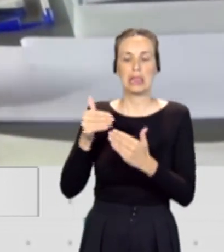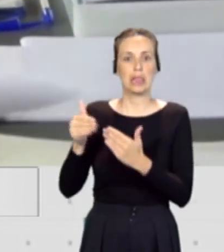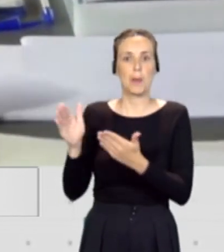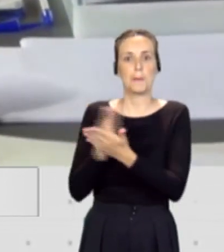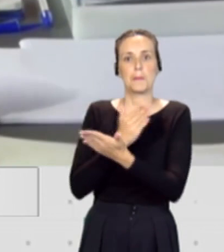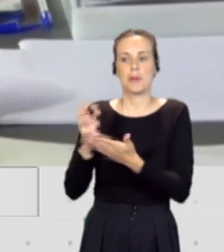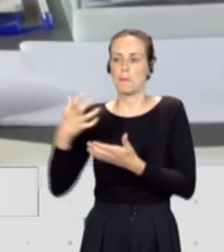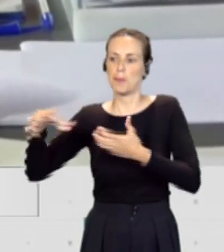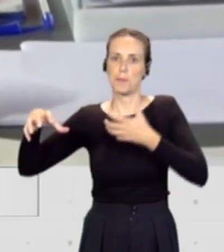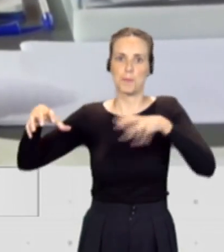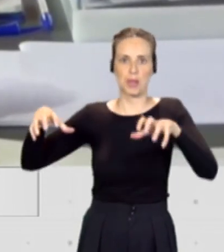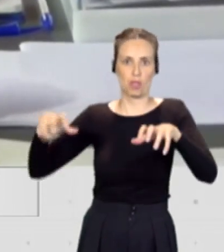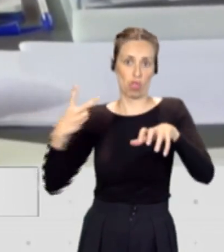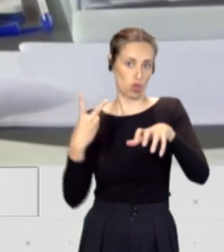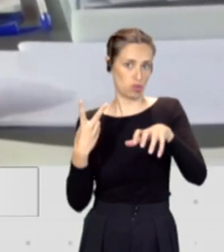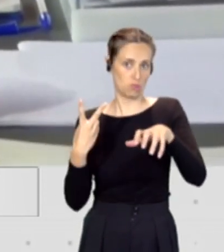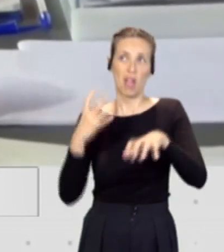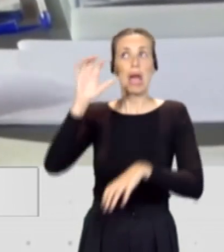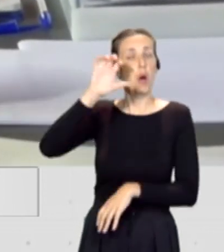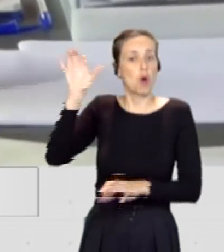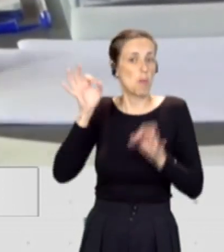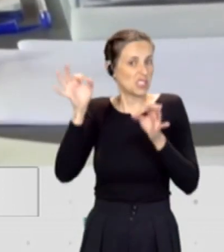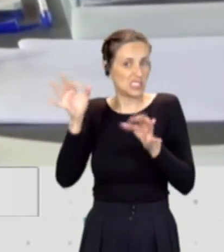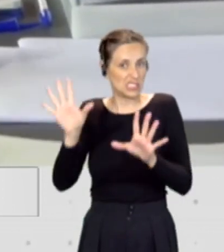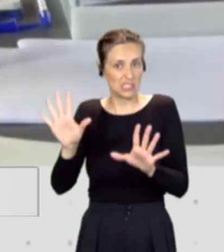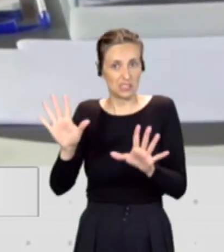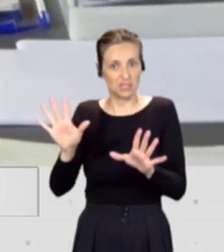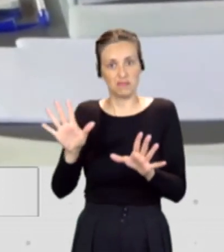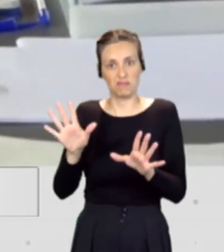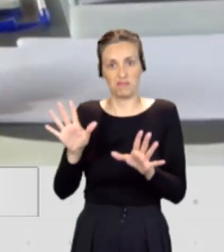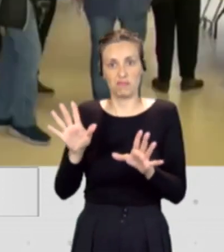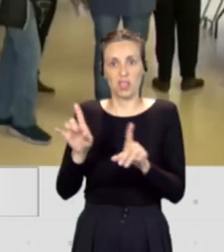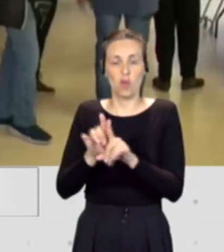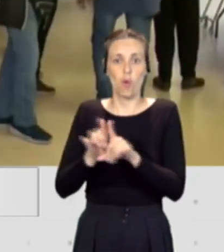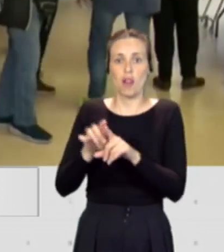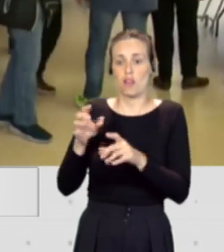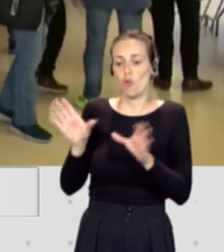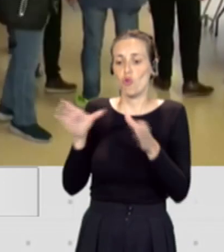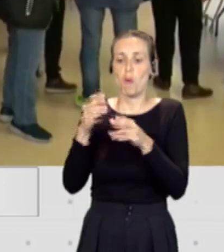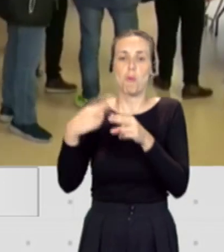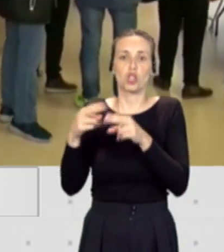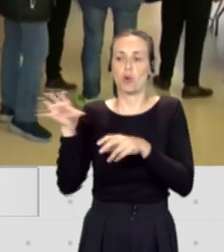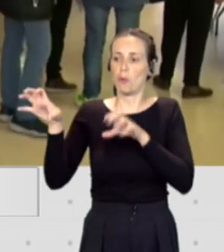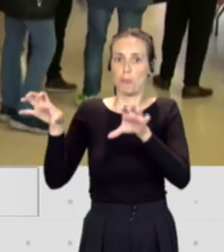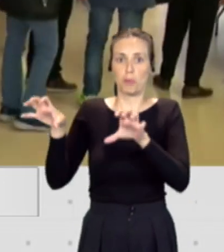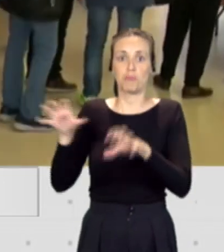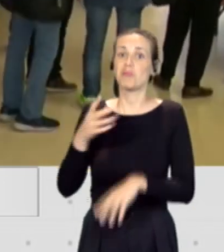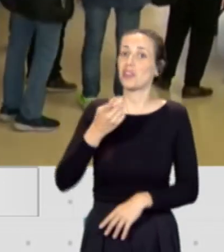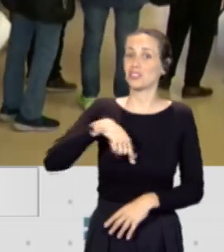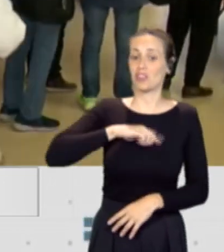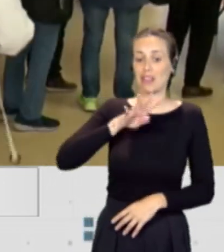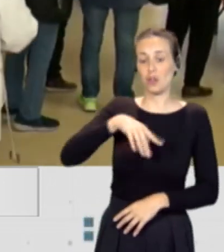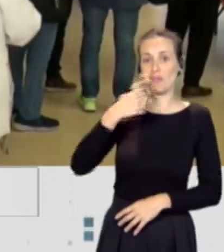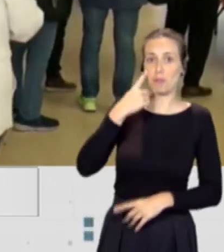se gobierna mucho en ese tipo de escenarios. Hemos visto como Sumar, Ciudadanos,